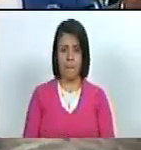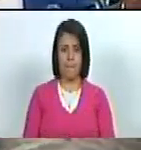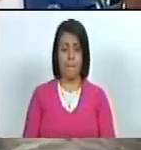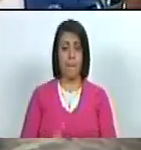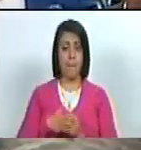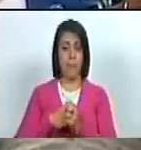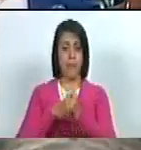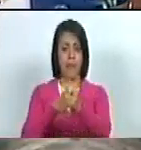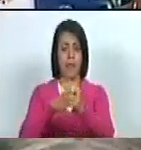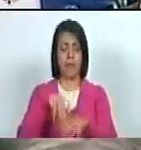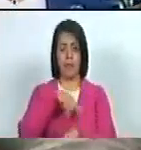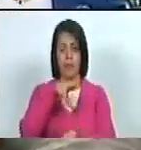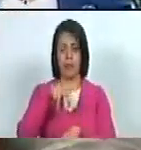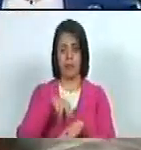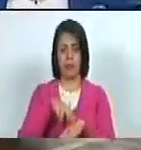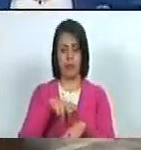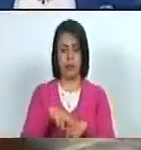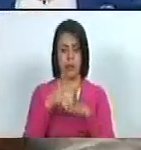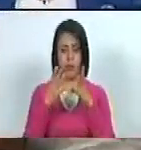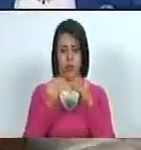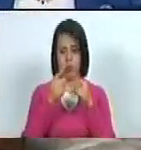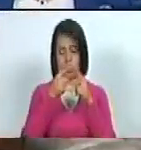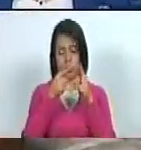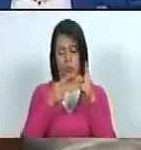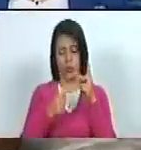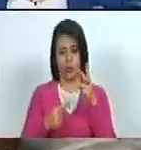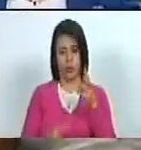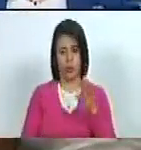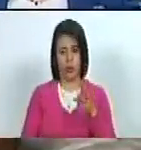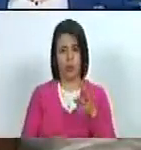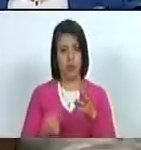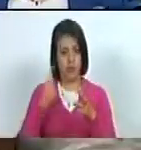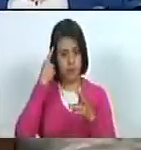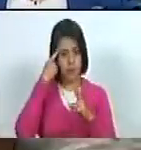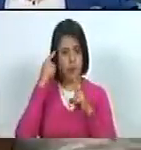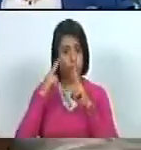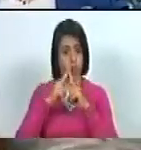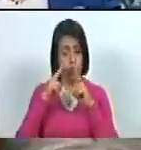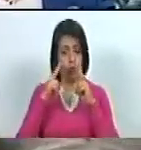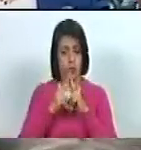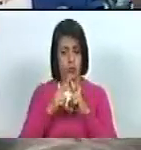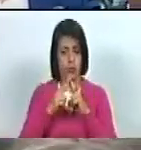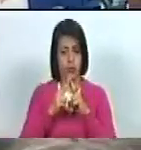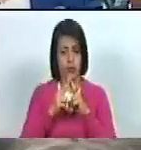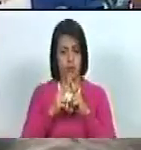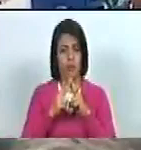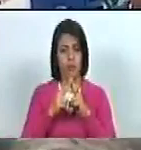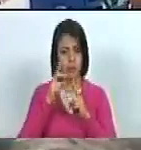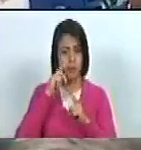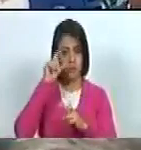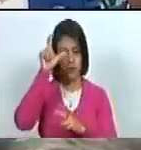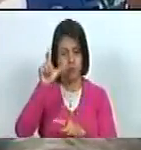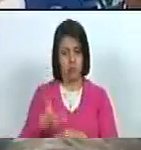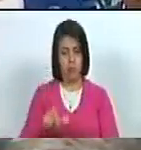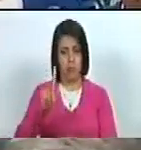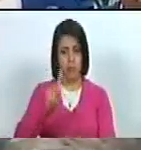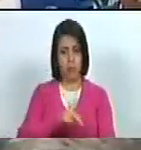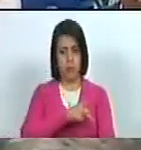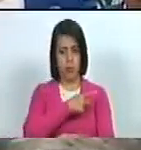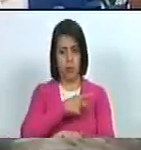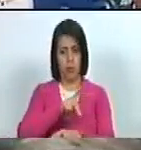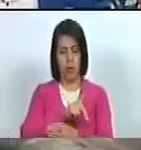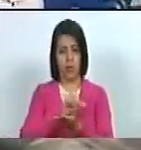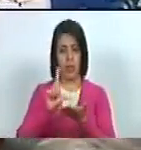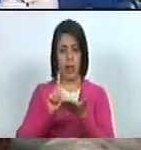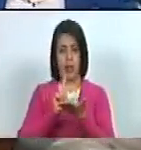dirigentes nacionales, muchos de ellos de reconocido calidad poética y manejo de la